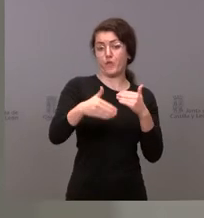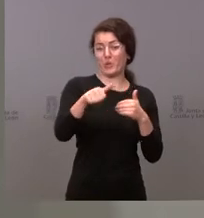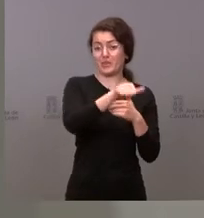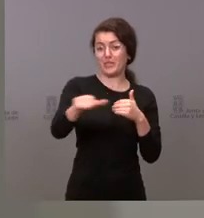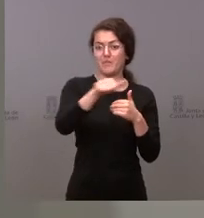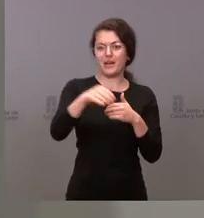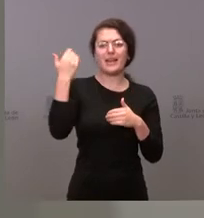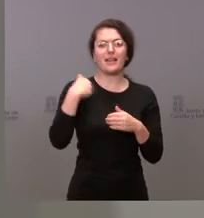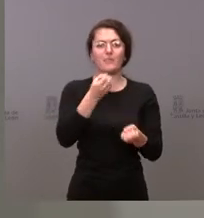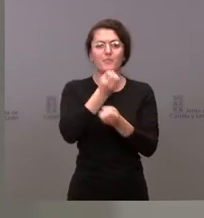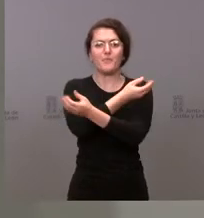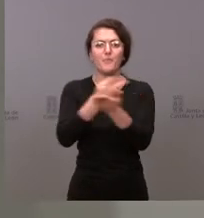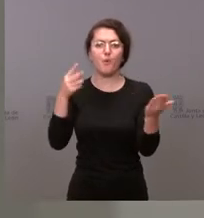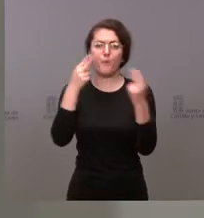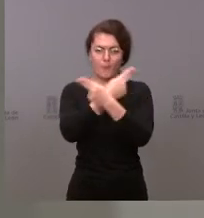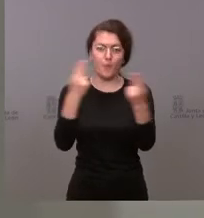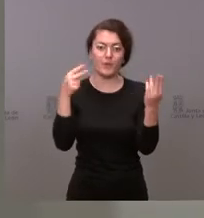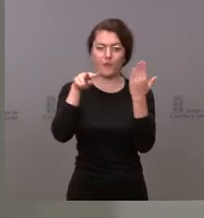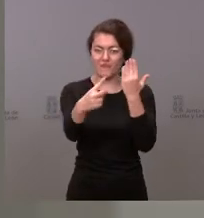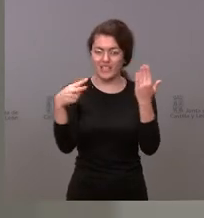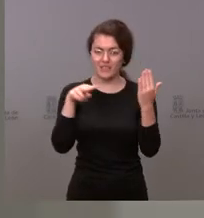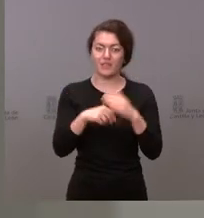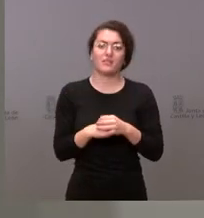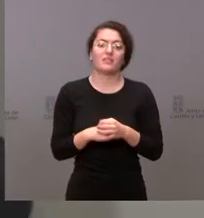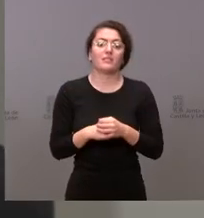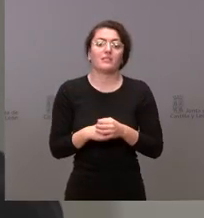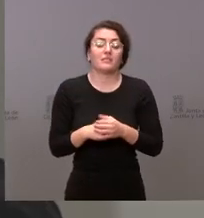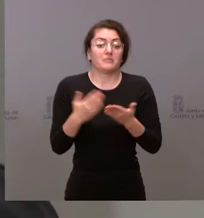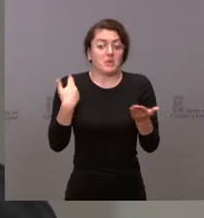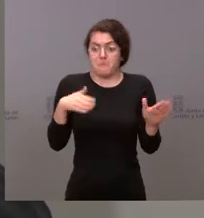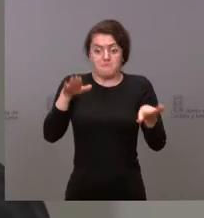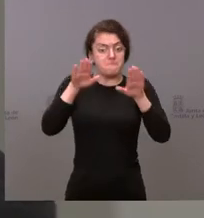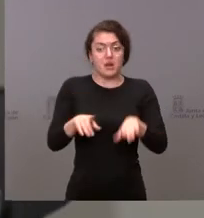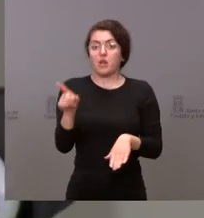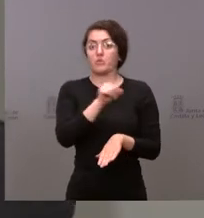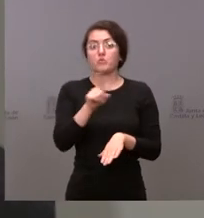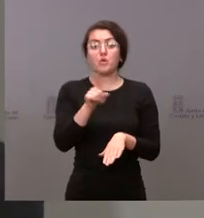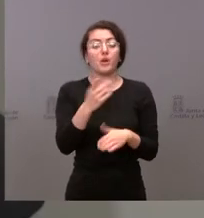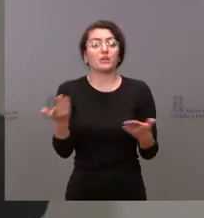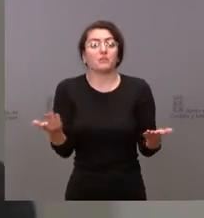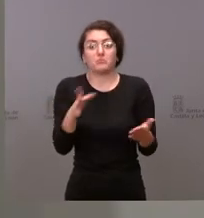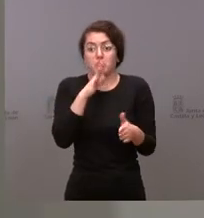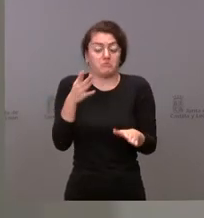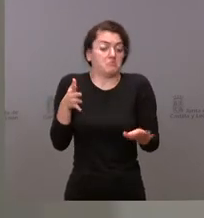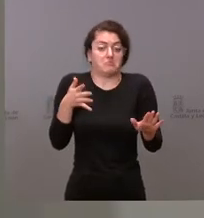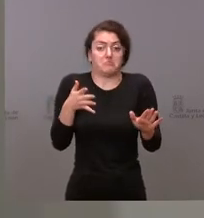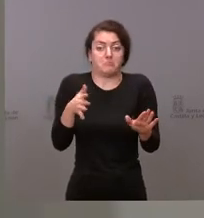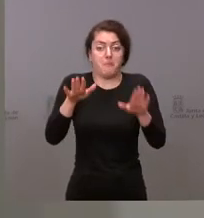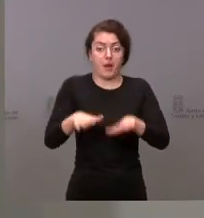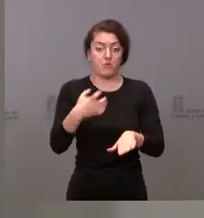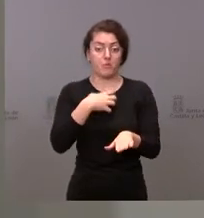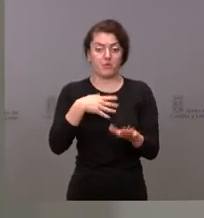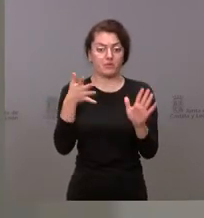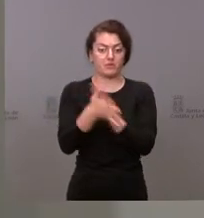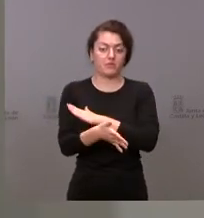parado y además no hay nada parado porque no se puede parar es decir que la actividad continúa y esa